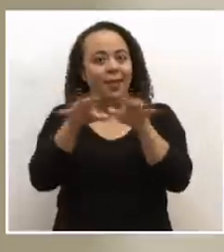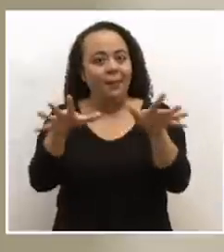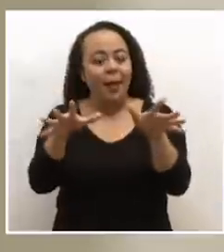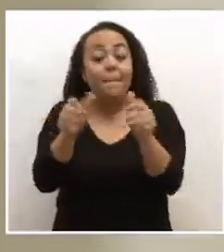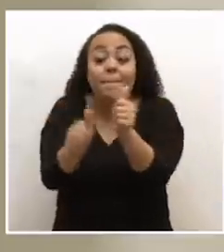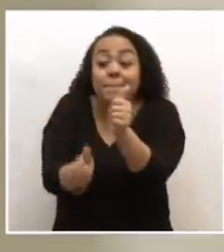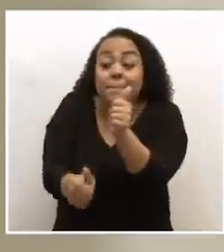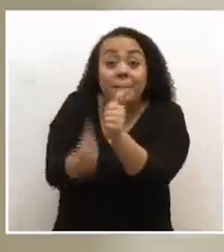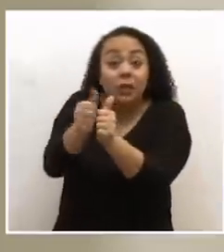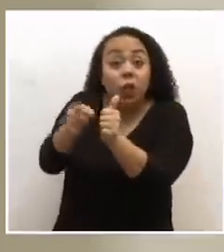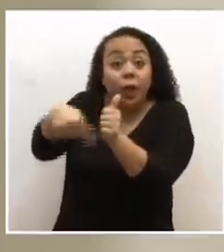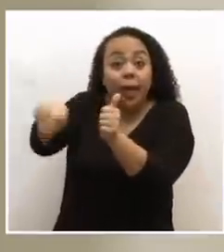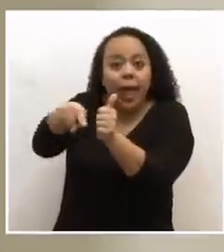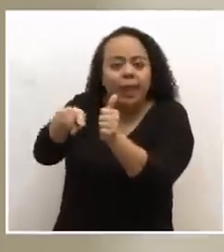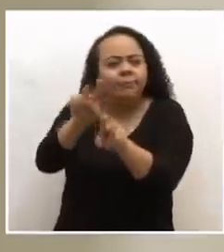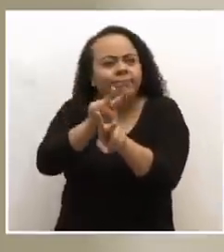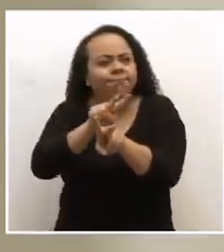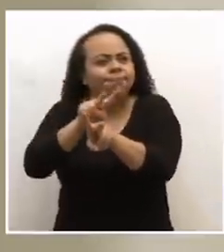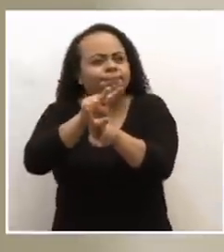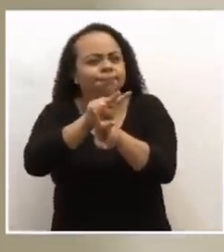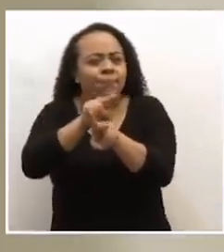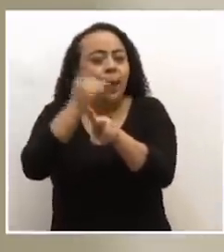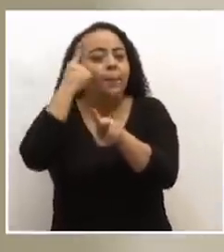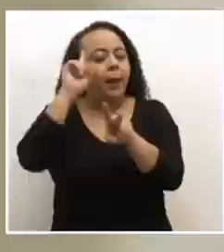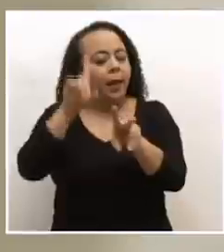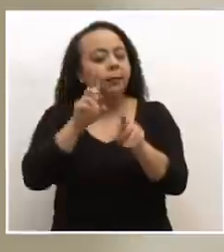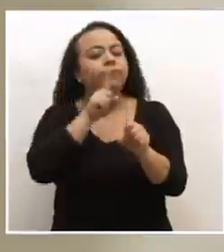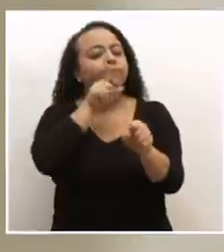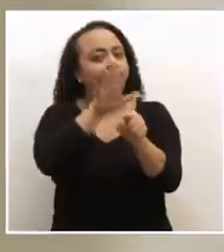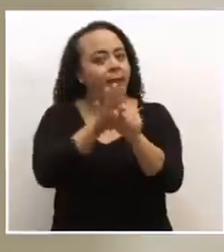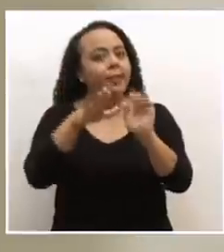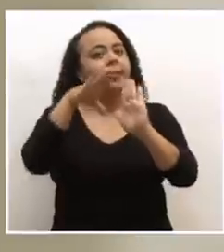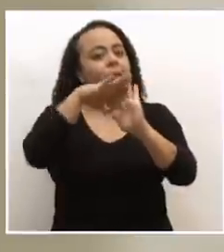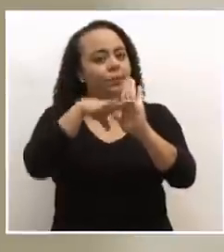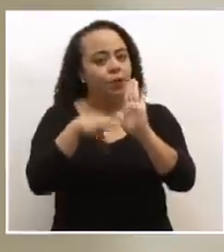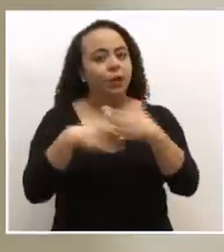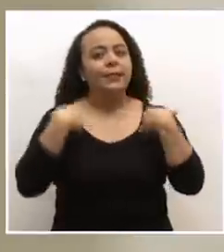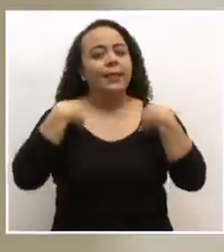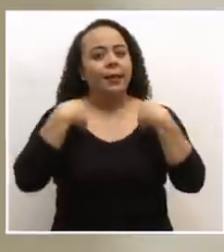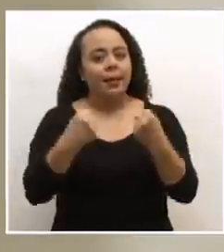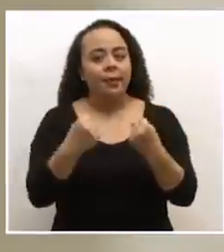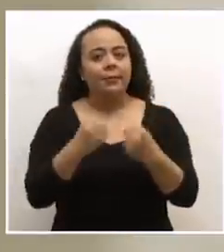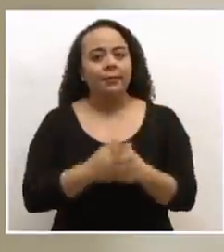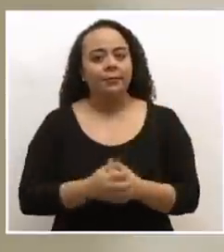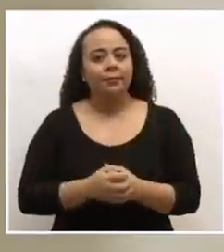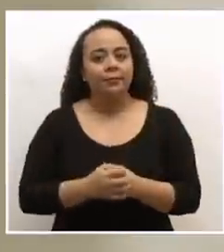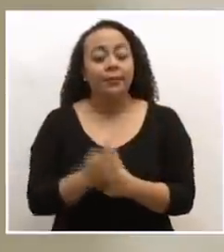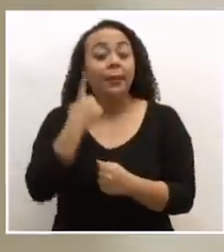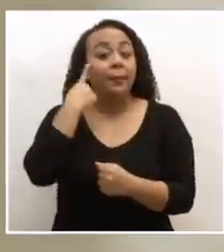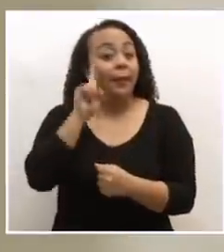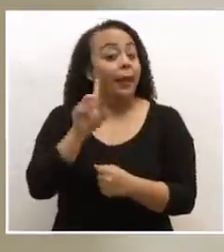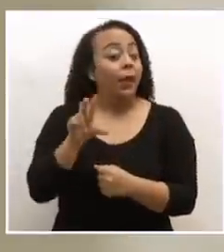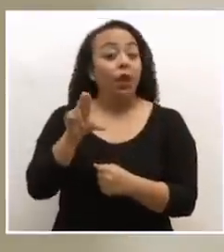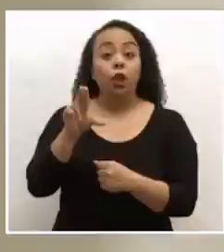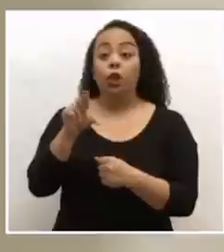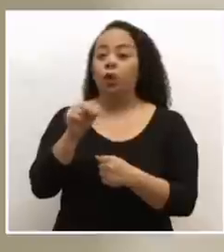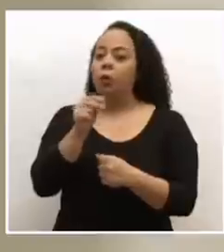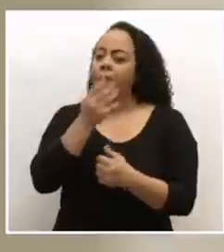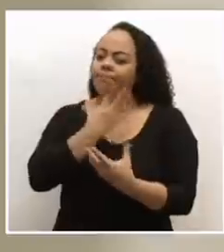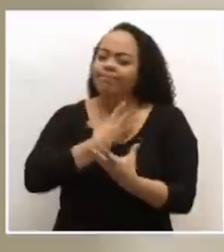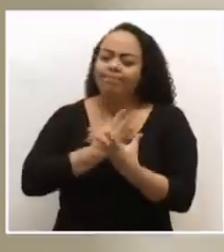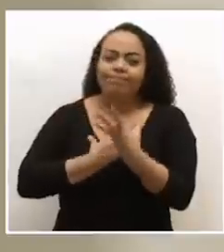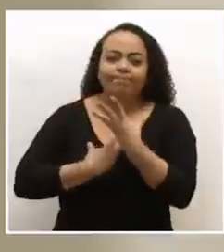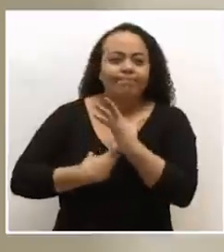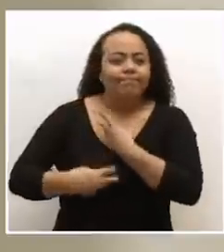mayoría están velando porque se cumplan las disposiciones sanitarias para que no haya sufrimiento